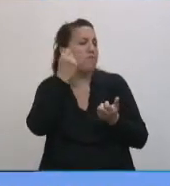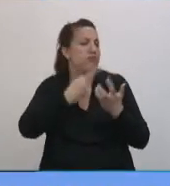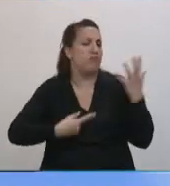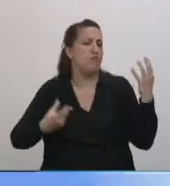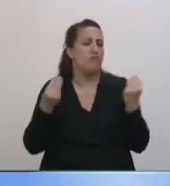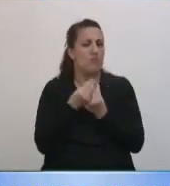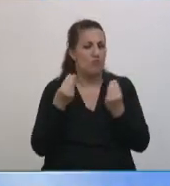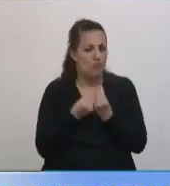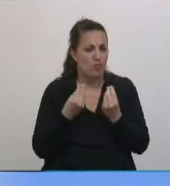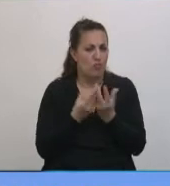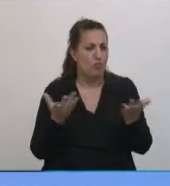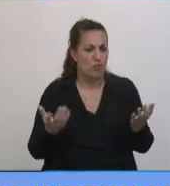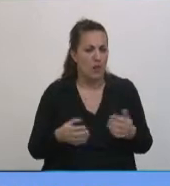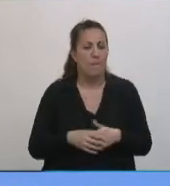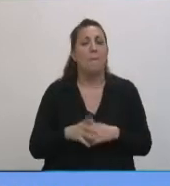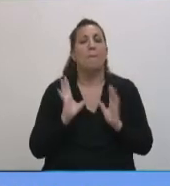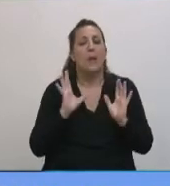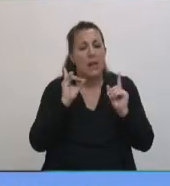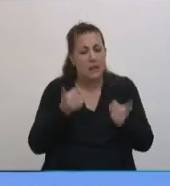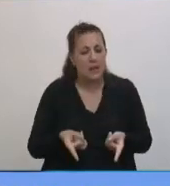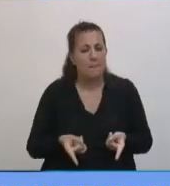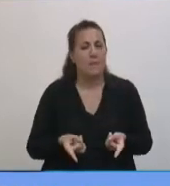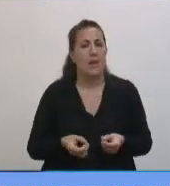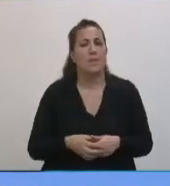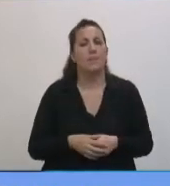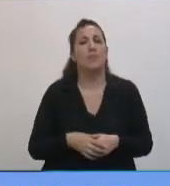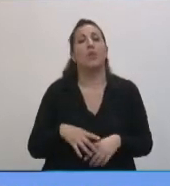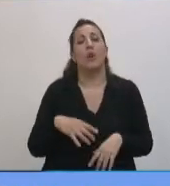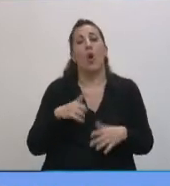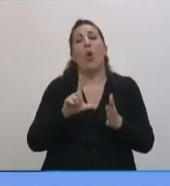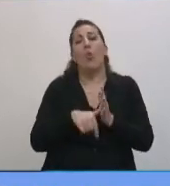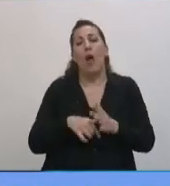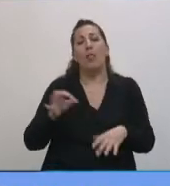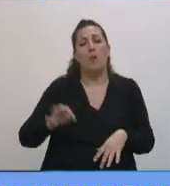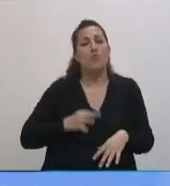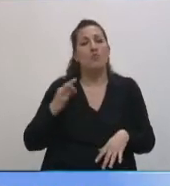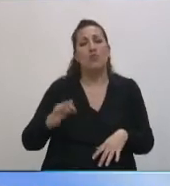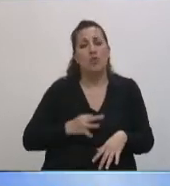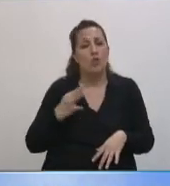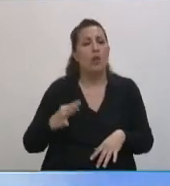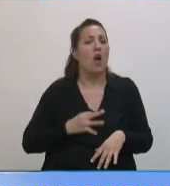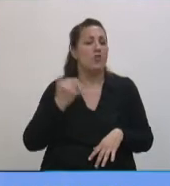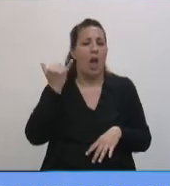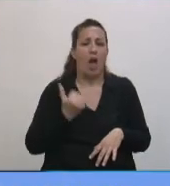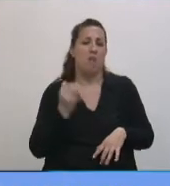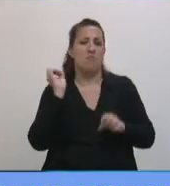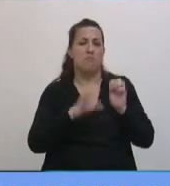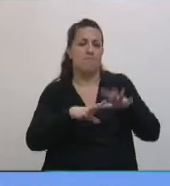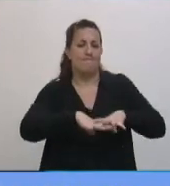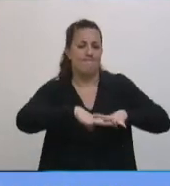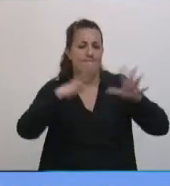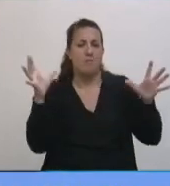enumerar a todas. Y creo también que durante años hemos acumulado residuos peligrosos, hemos